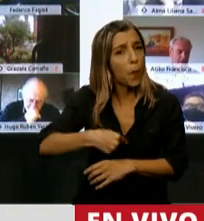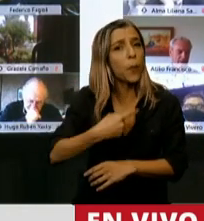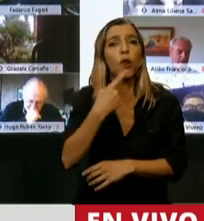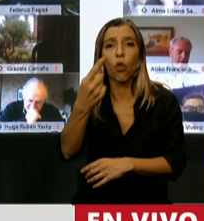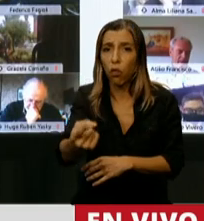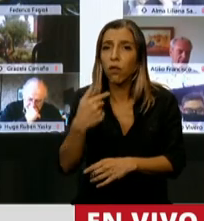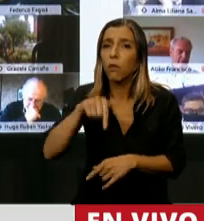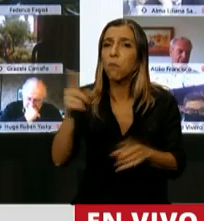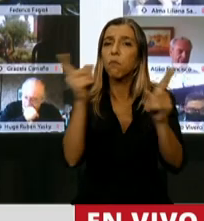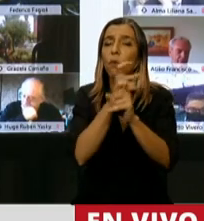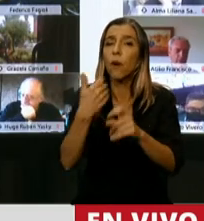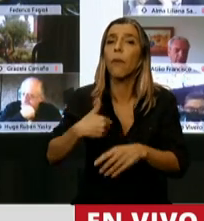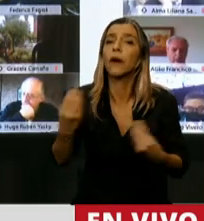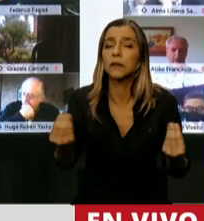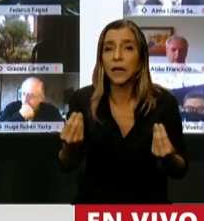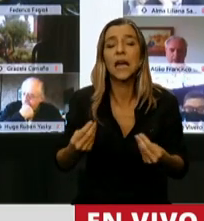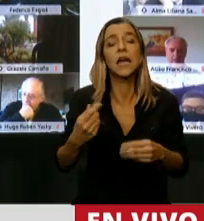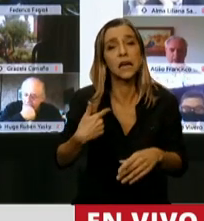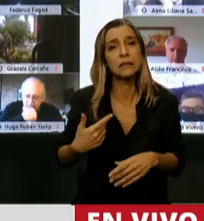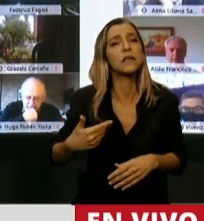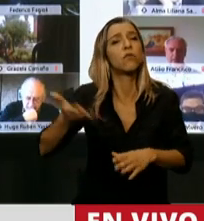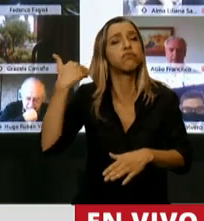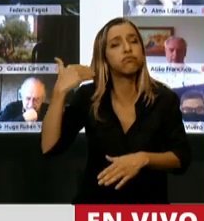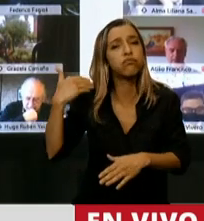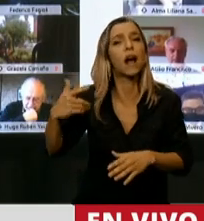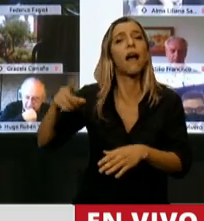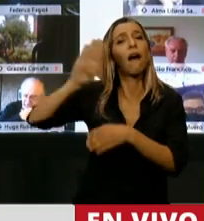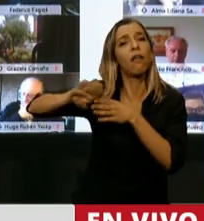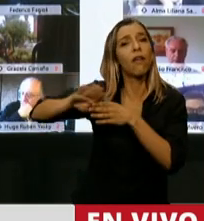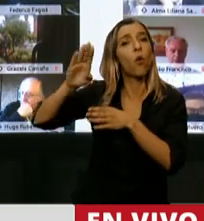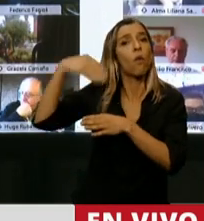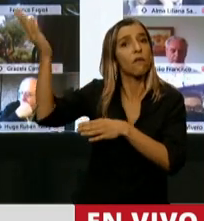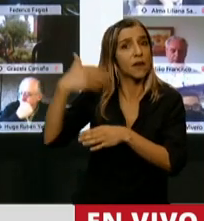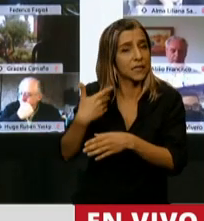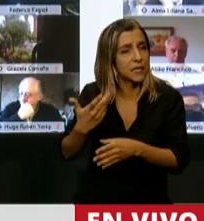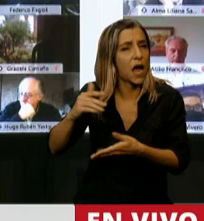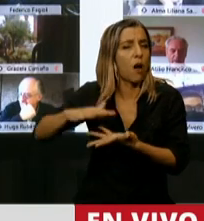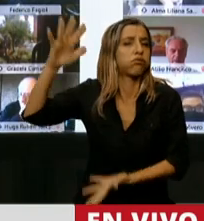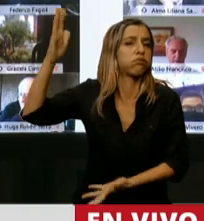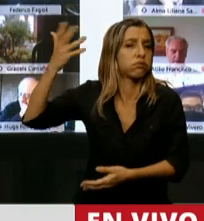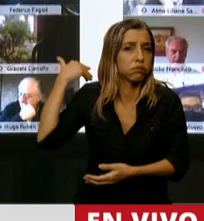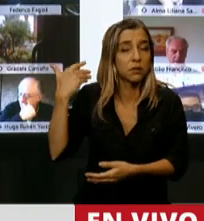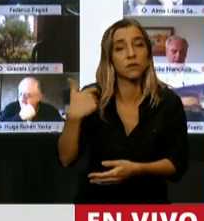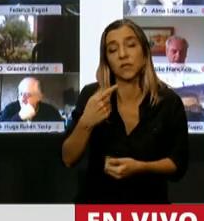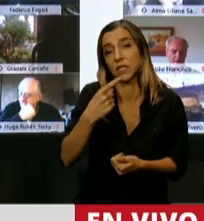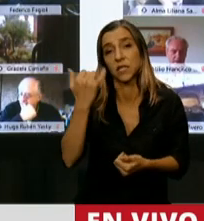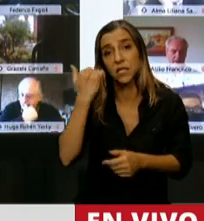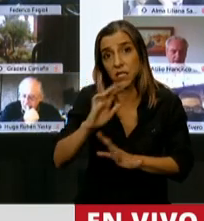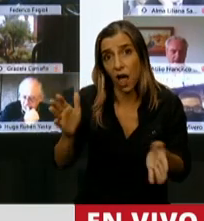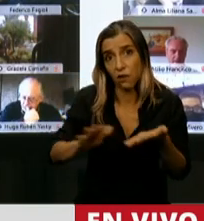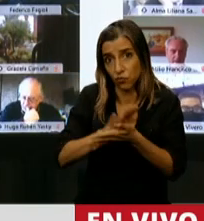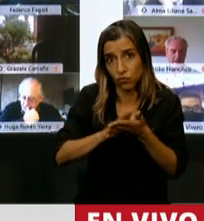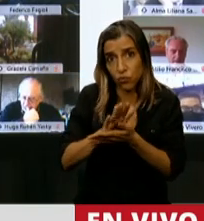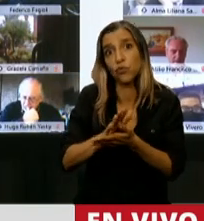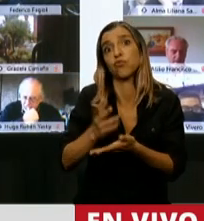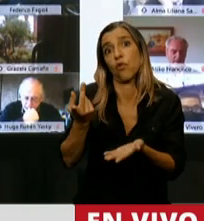estamos en recesión, era la enorme mochila fiscal de la deuda externa, la deuda externa que ya reestructuró, además de la deuda